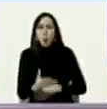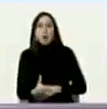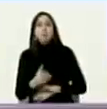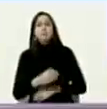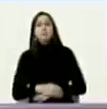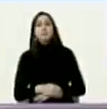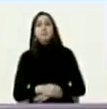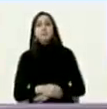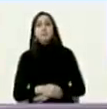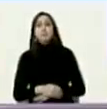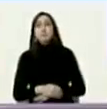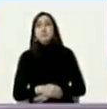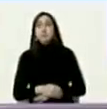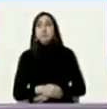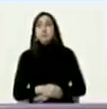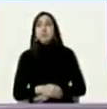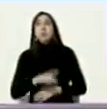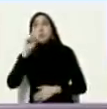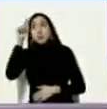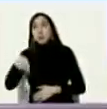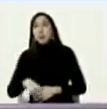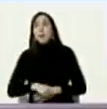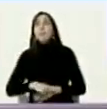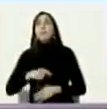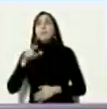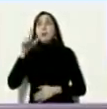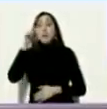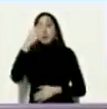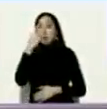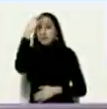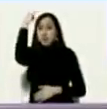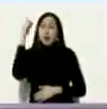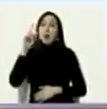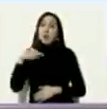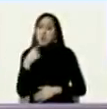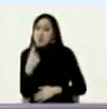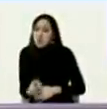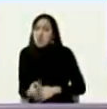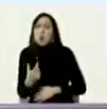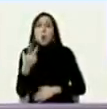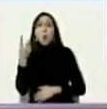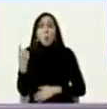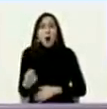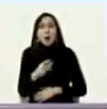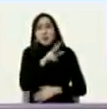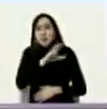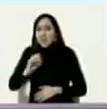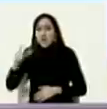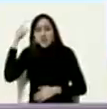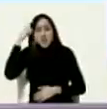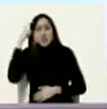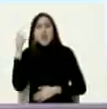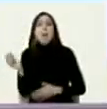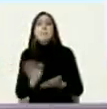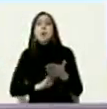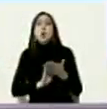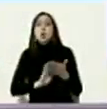ministro Tarek de manera optimista en junio declaró que faltaban 30 días ya para resolver ese tema